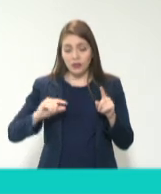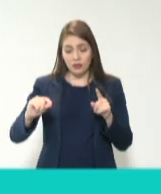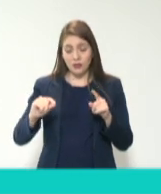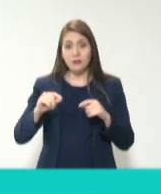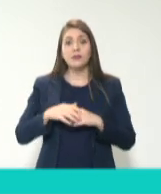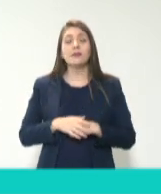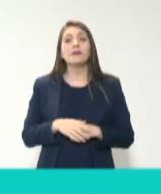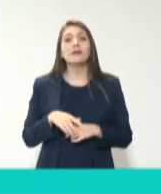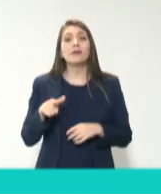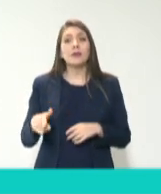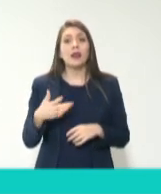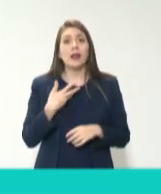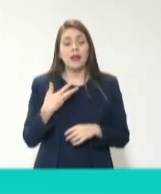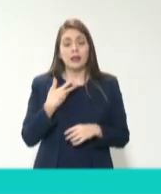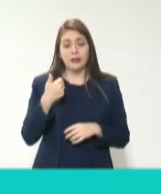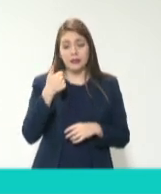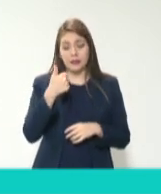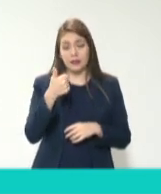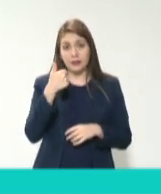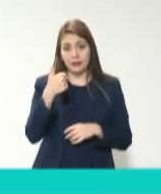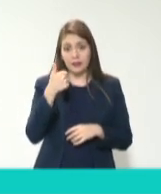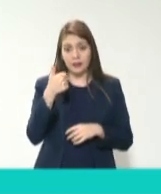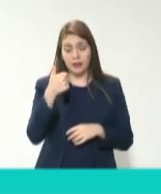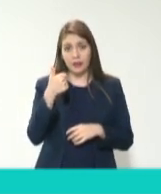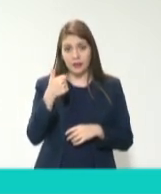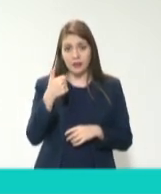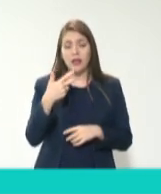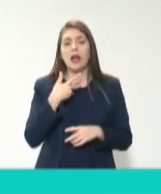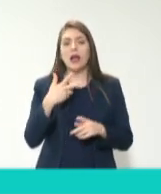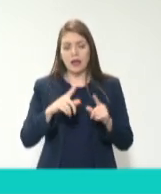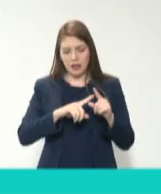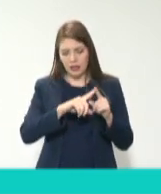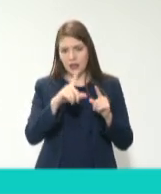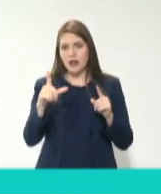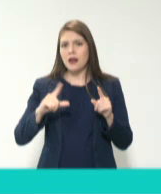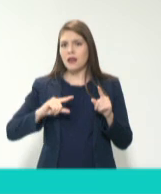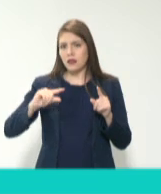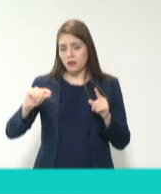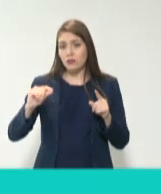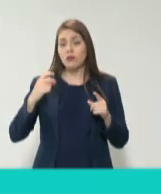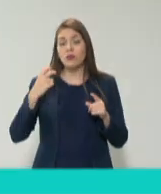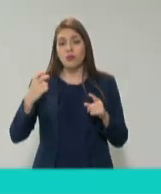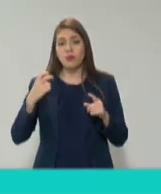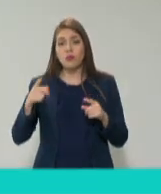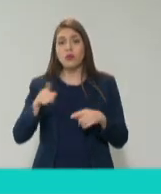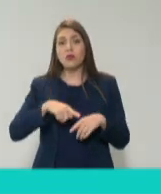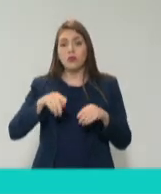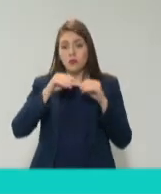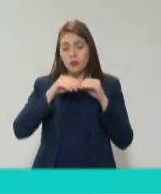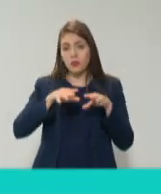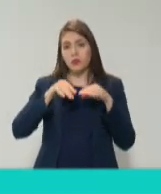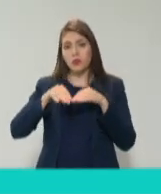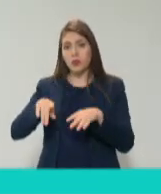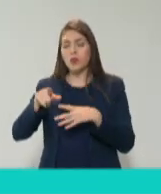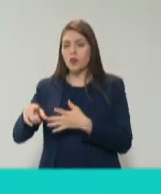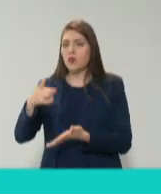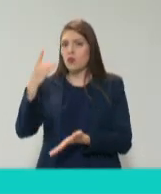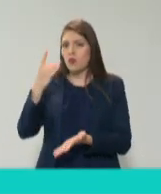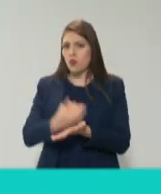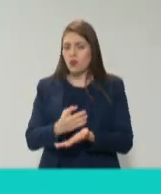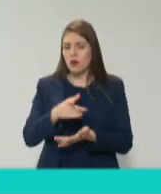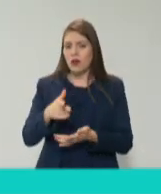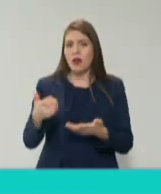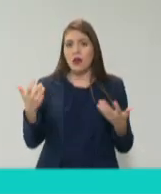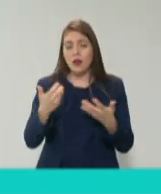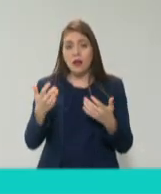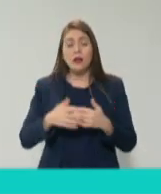ahora sí tenemos un sistema nacional, por lo tanto, las declaraciones son únicas, el sistema es único, y si una